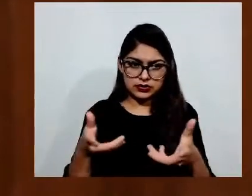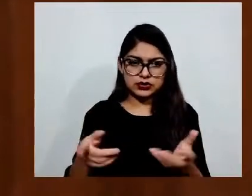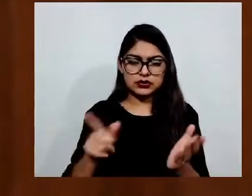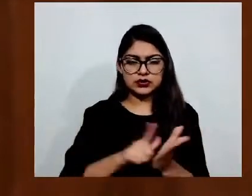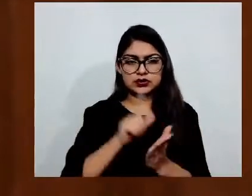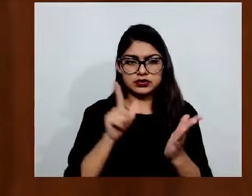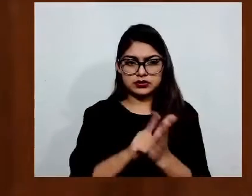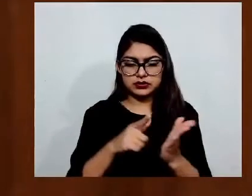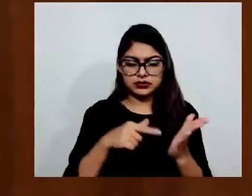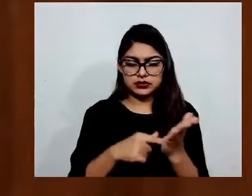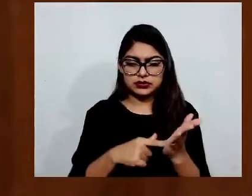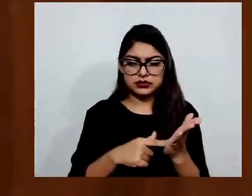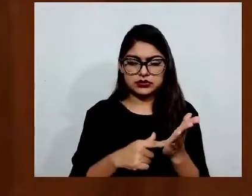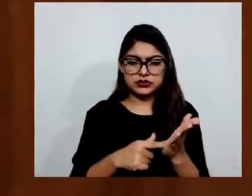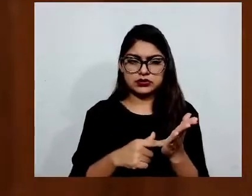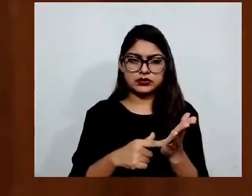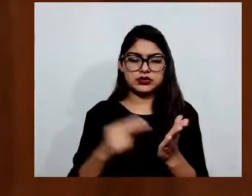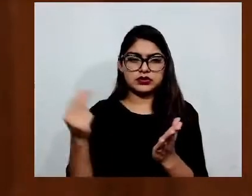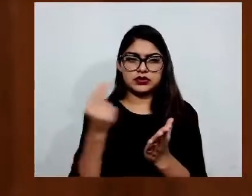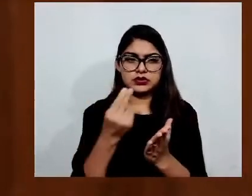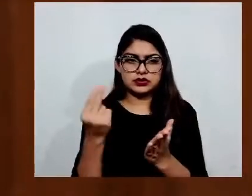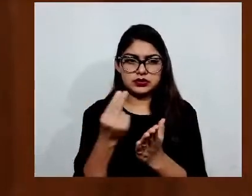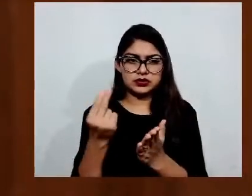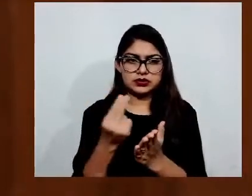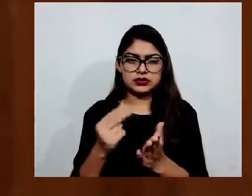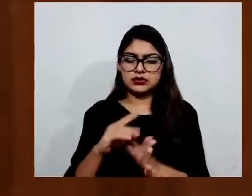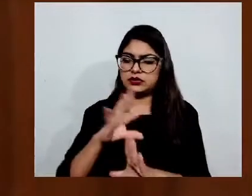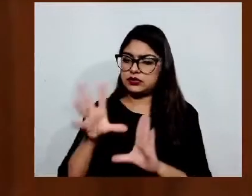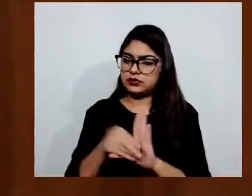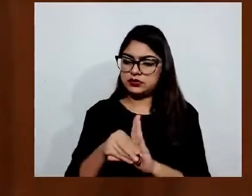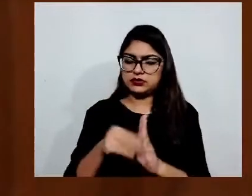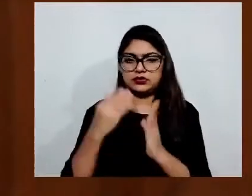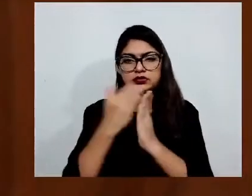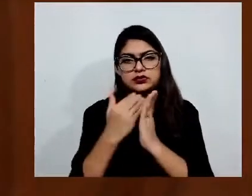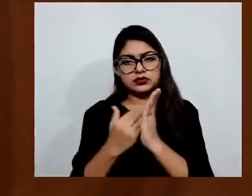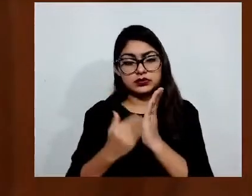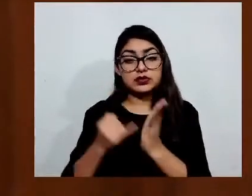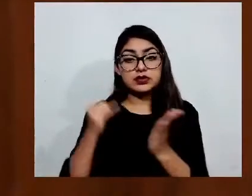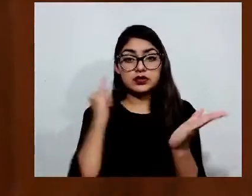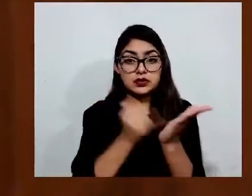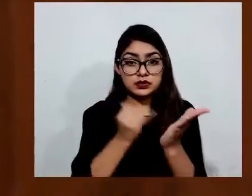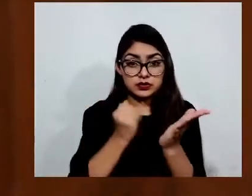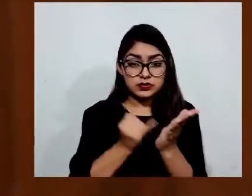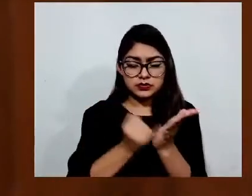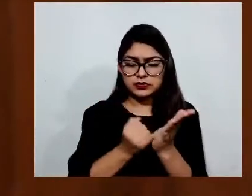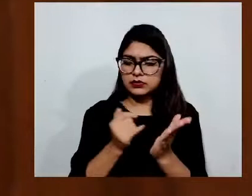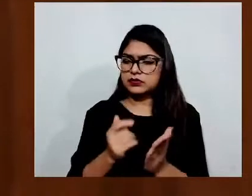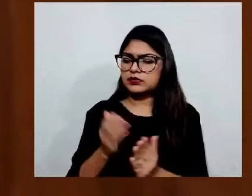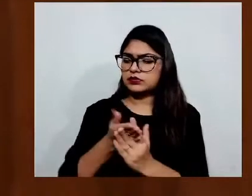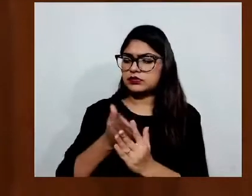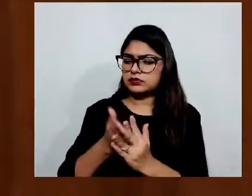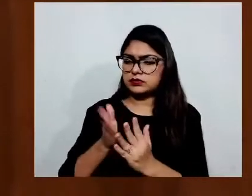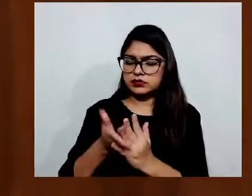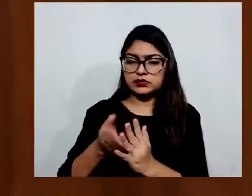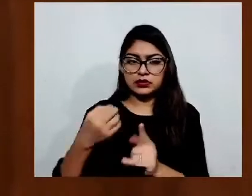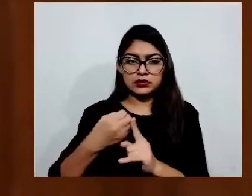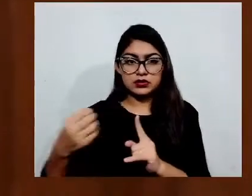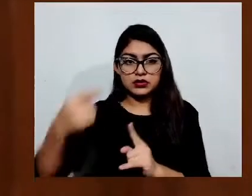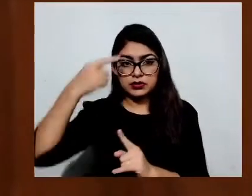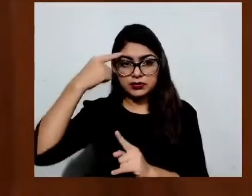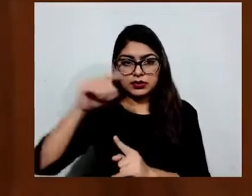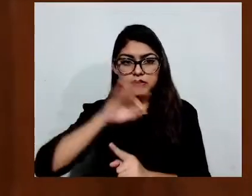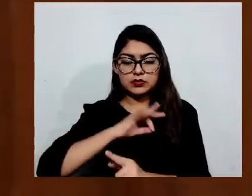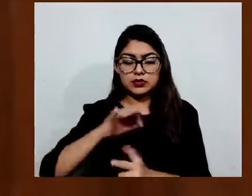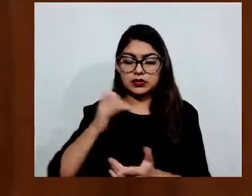elementos esenciales de las contribuciones con la finalidad de permitir su recaudación de manera eficaz y